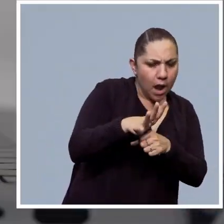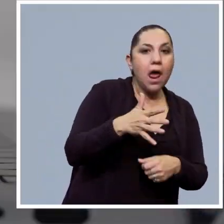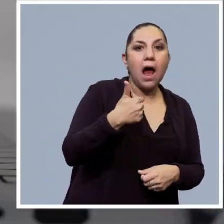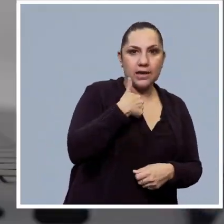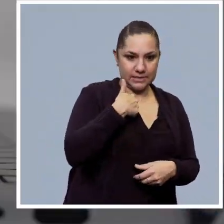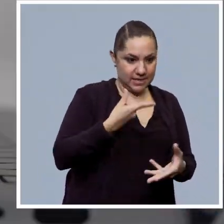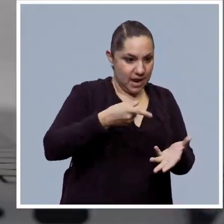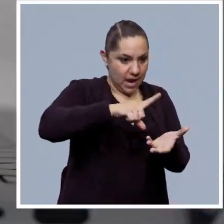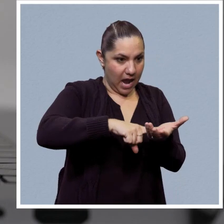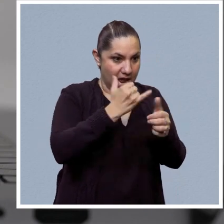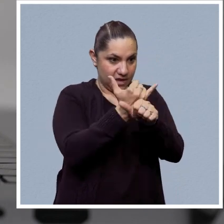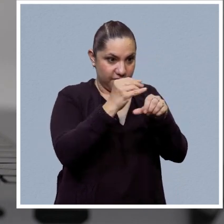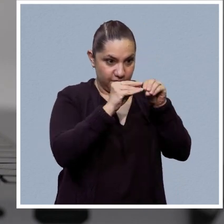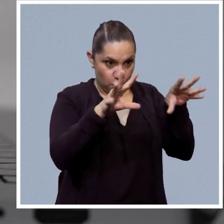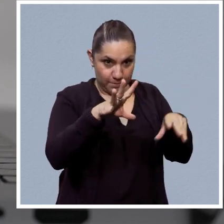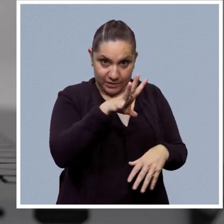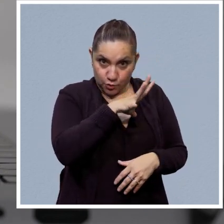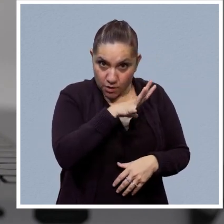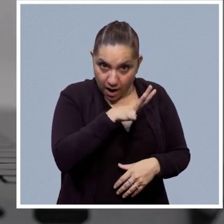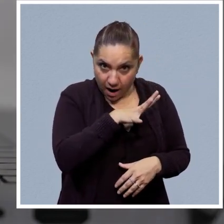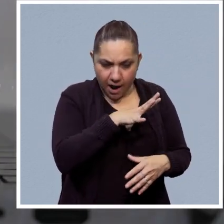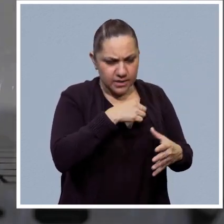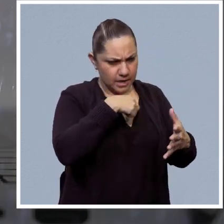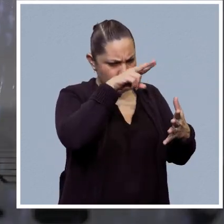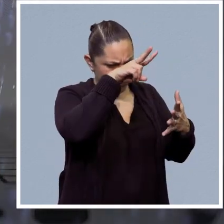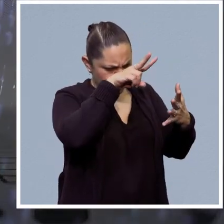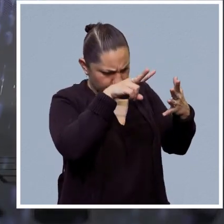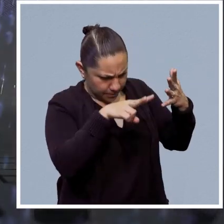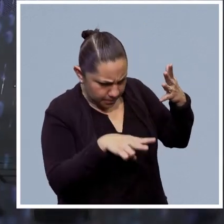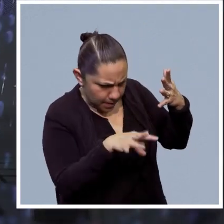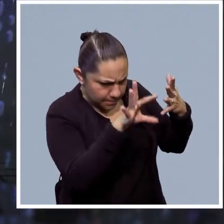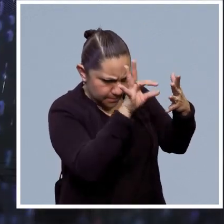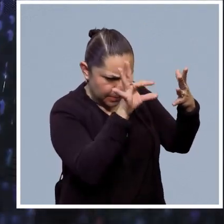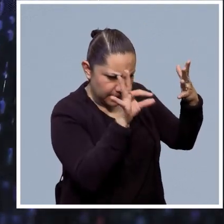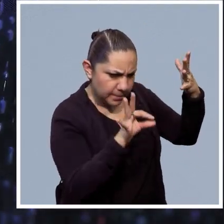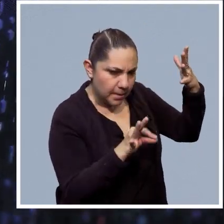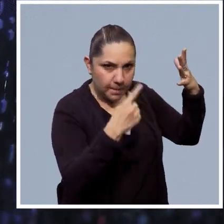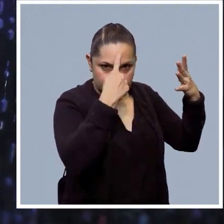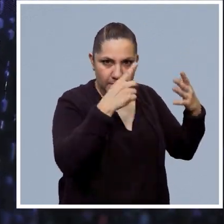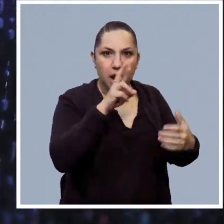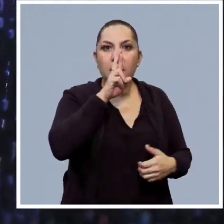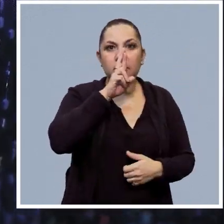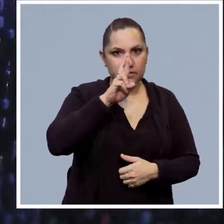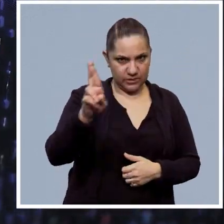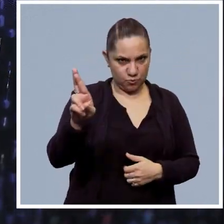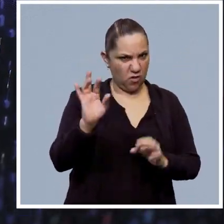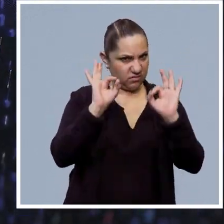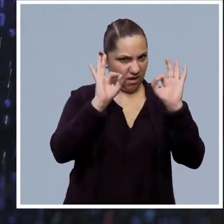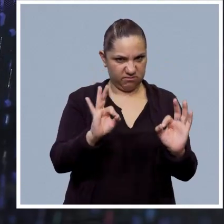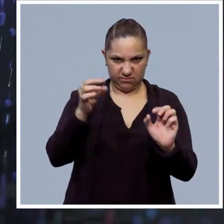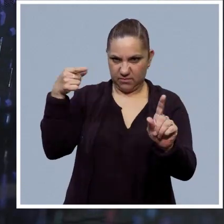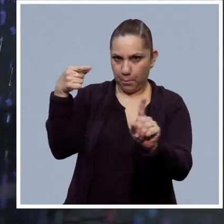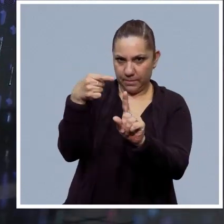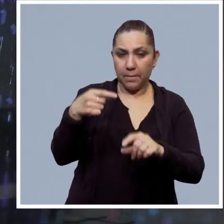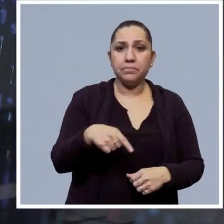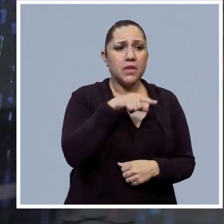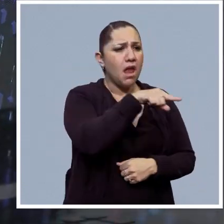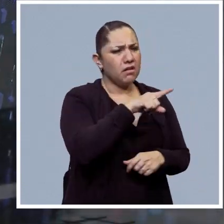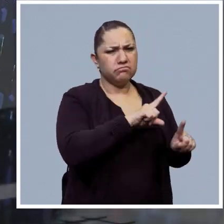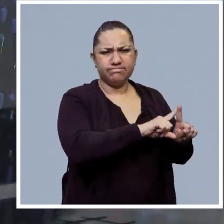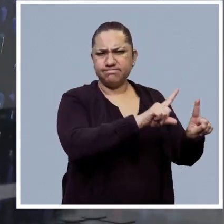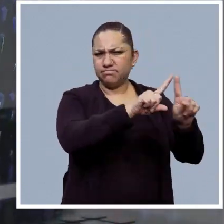proporcionado por el usuario. Luego, utiliza su base de conocimientos para comprender el contexto y genera una respuesta apropiada.